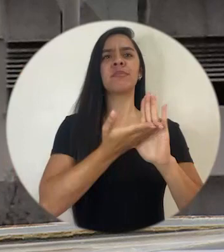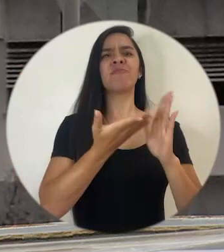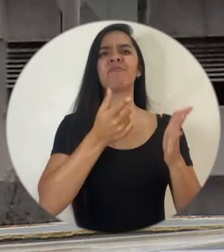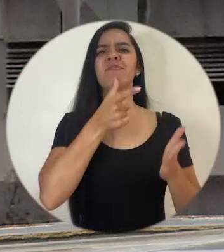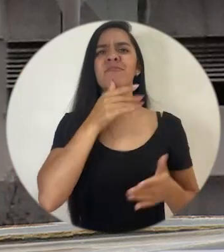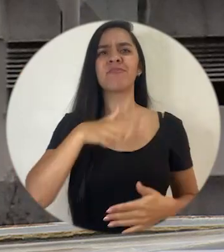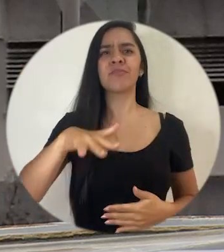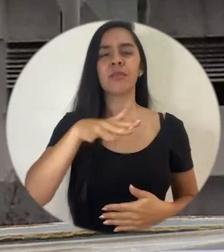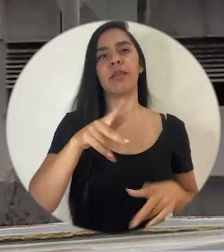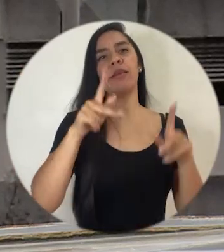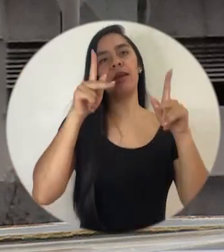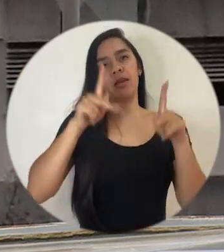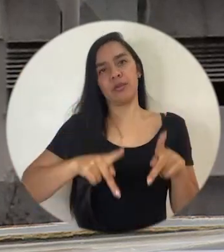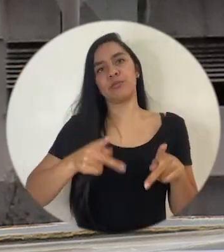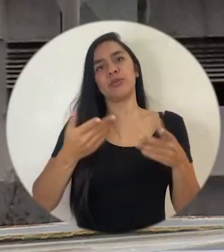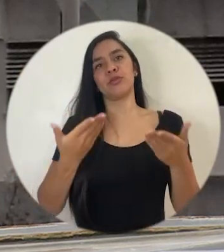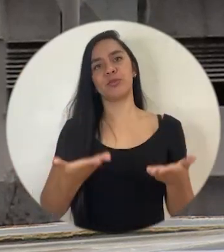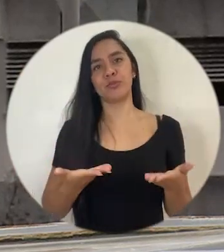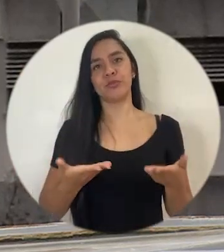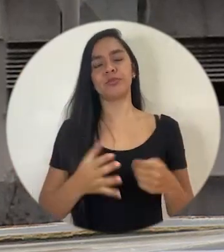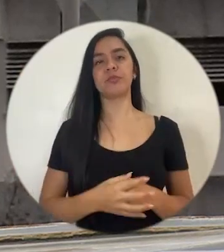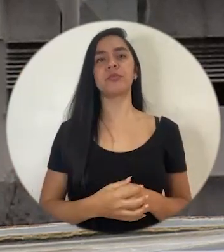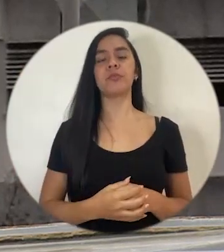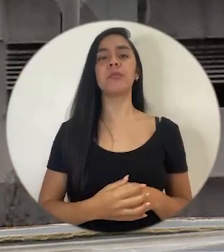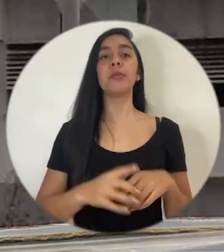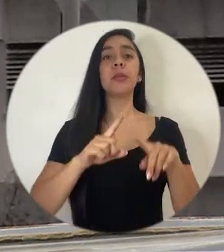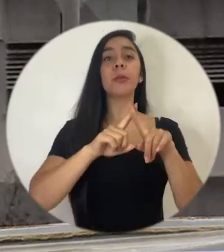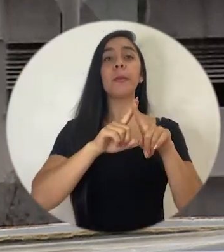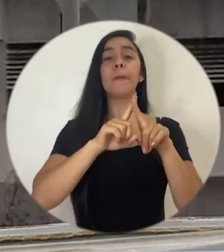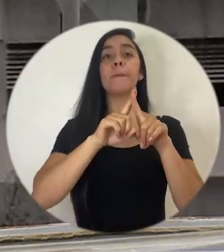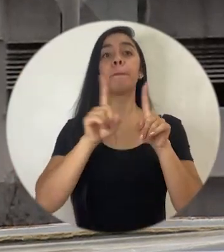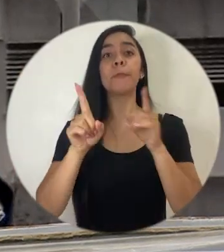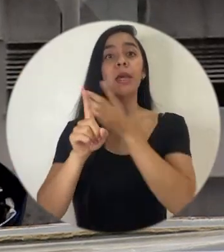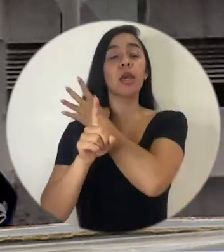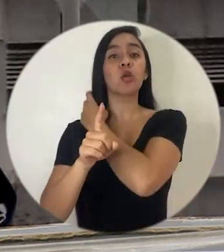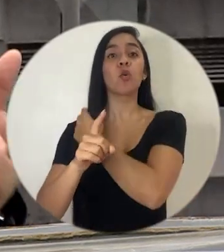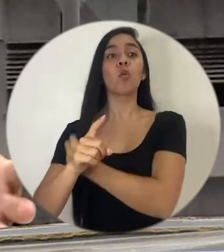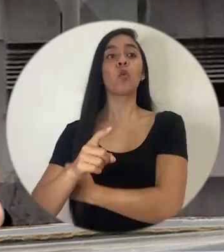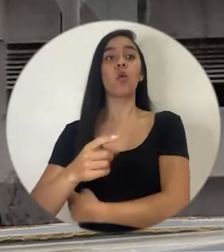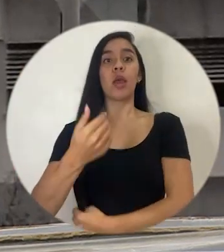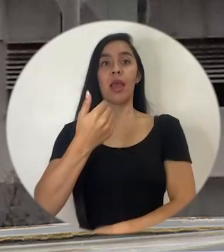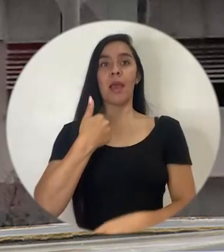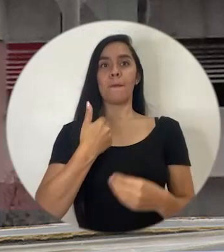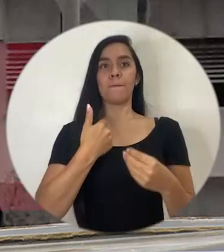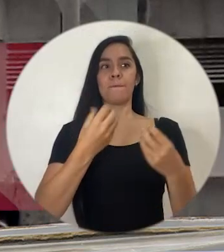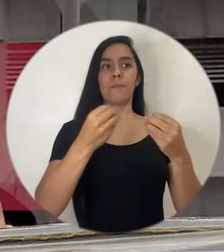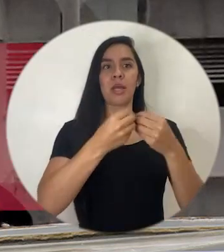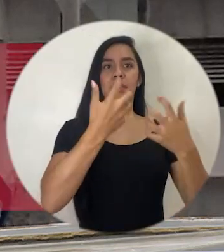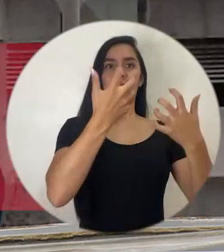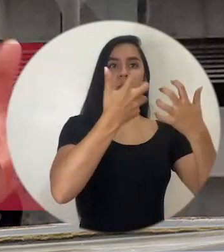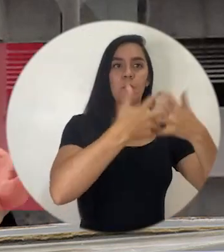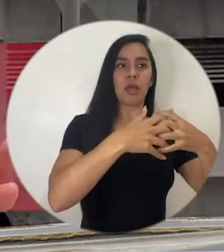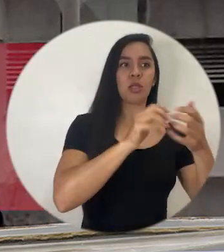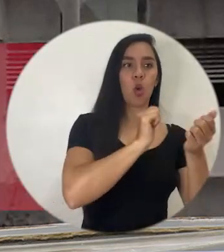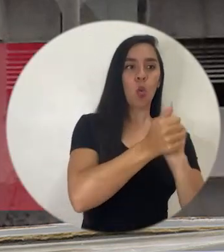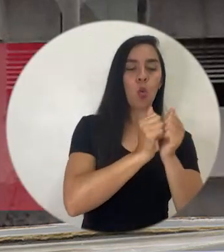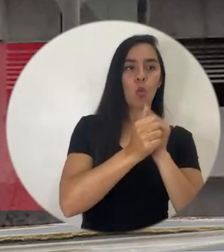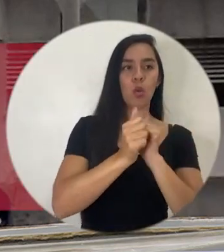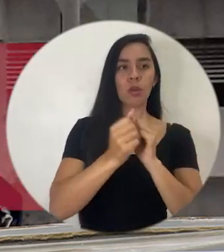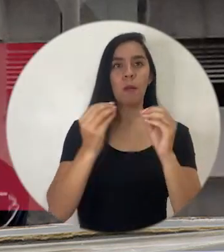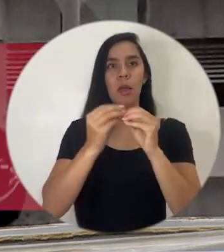claramente al consumidor financiero, pero no el hecho de que haya más competencia, más